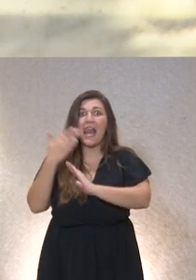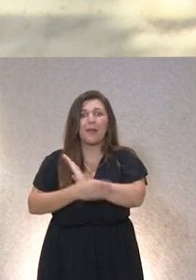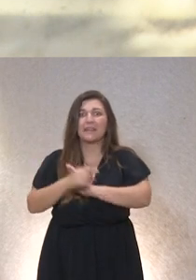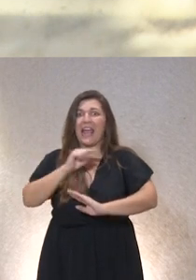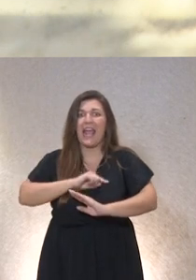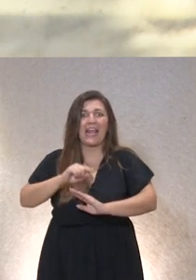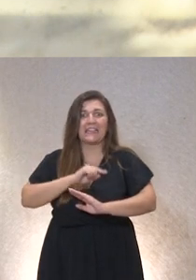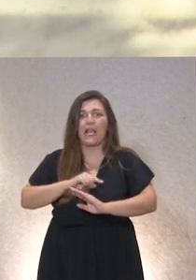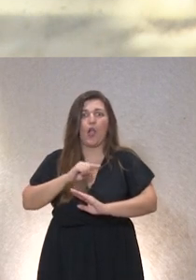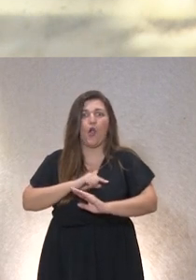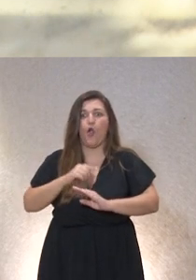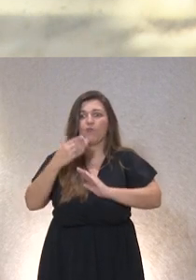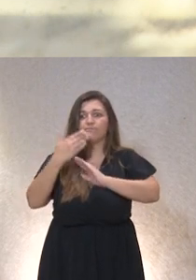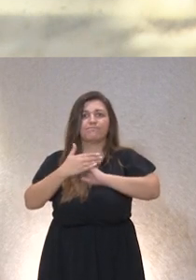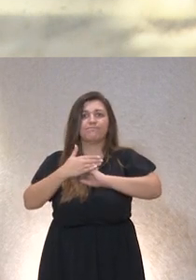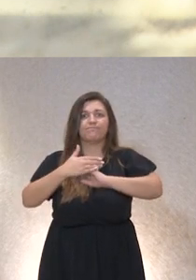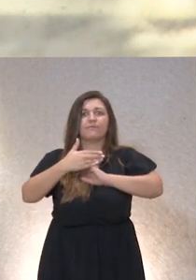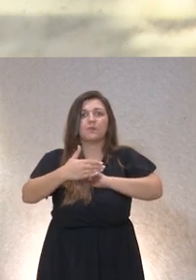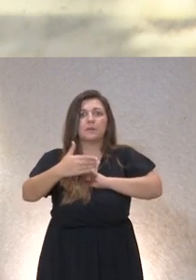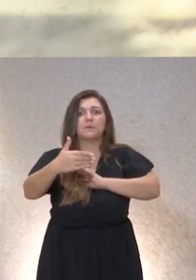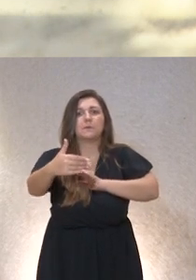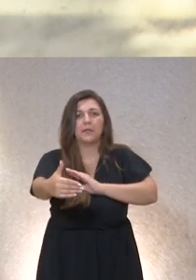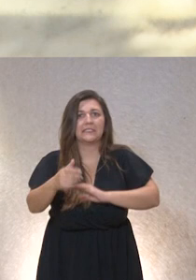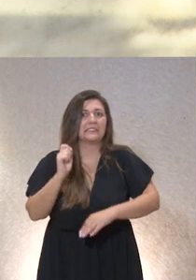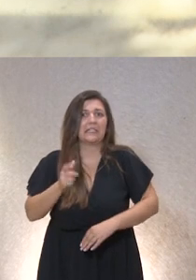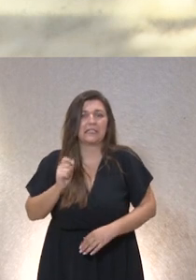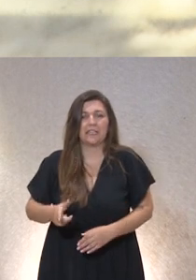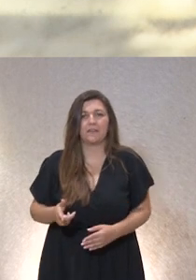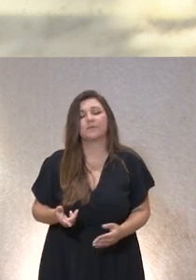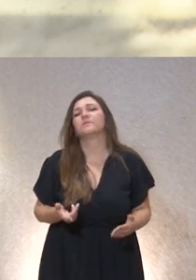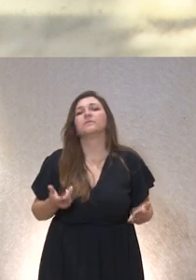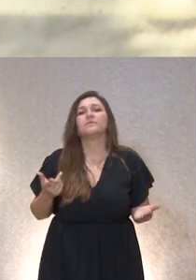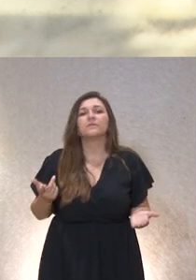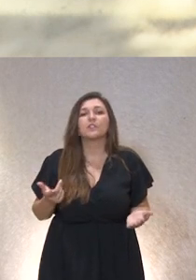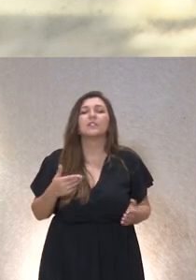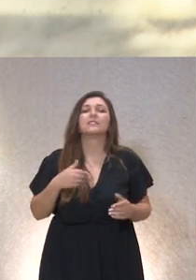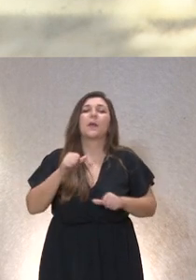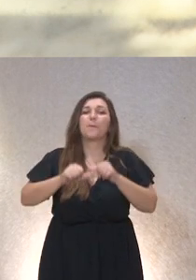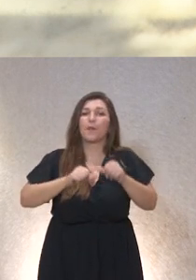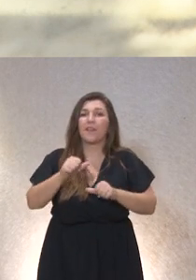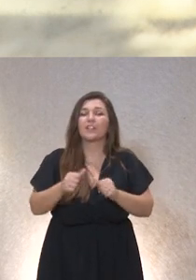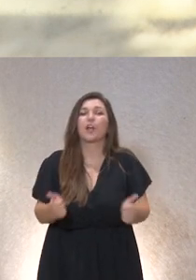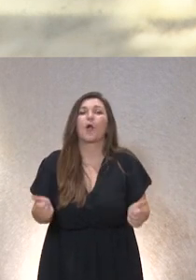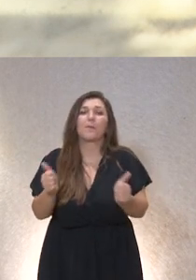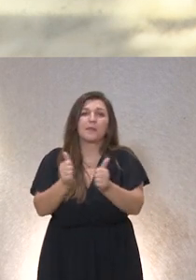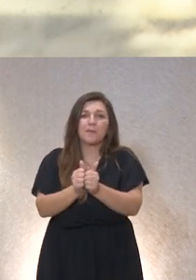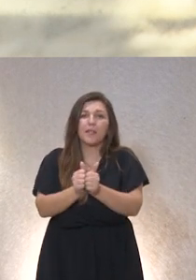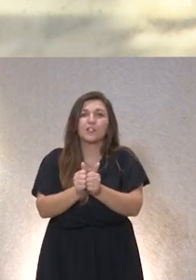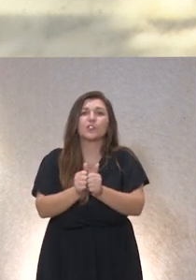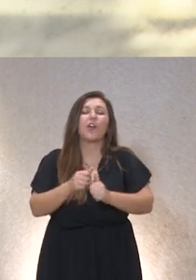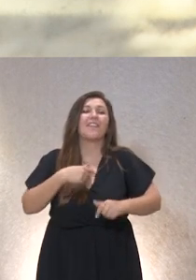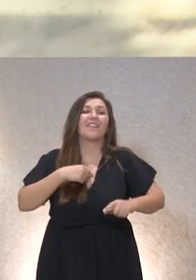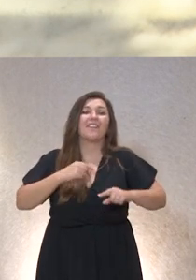reiterada en el proceso de acompañamiento en la toma de ejecución y la toma de